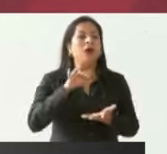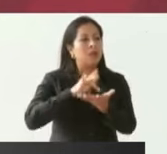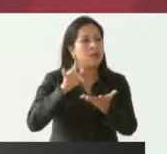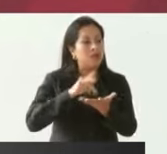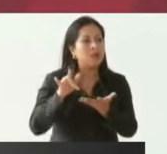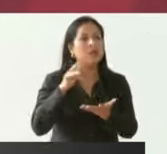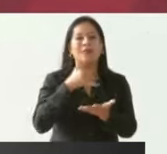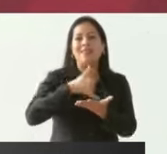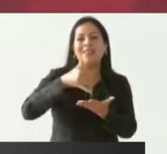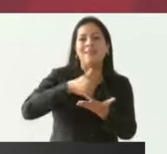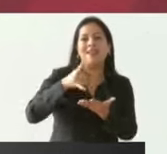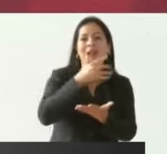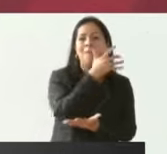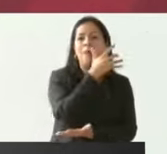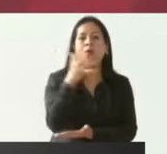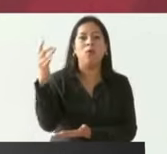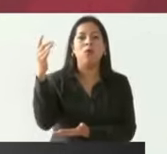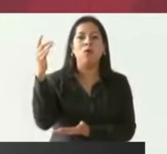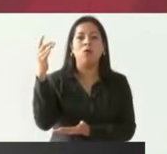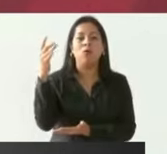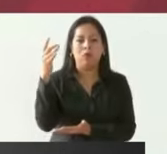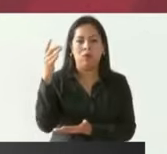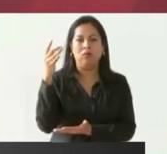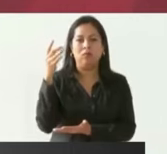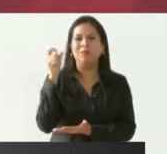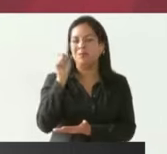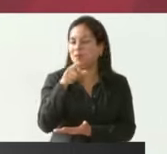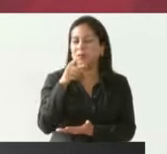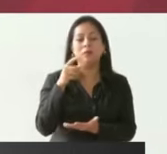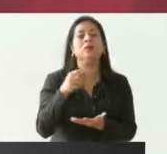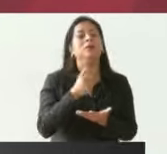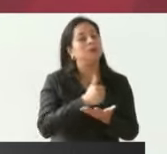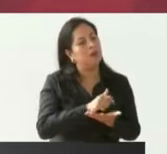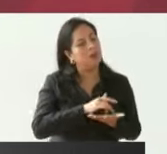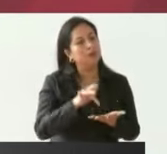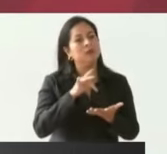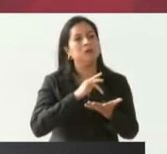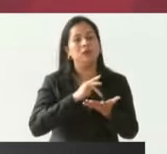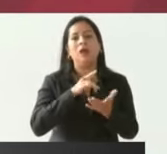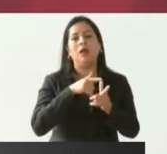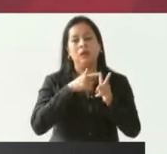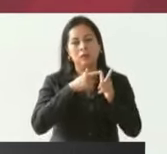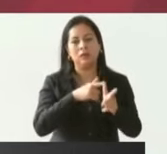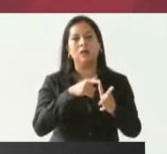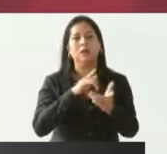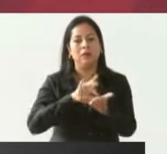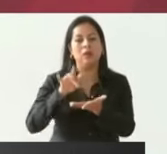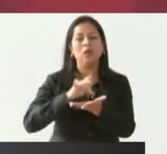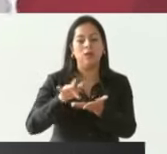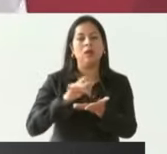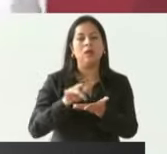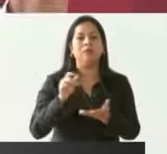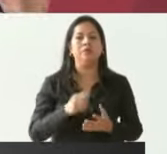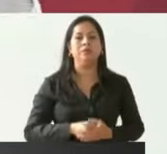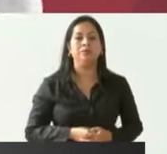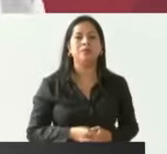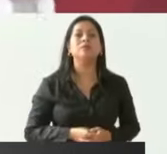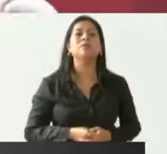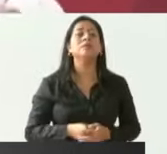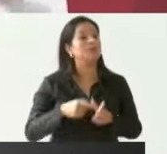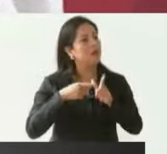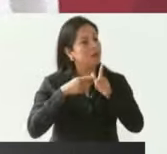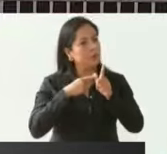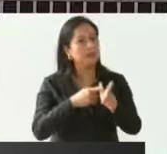productores del campo lo que es el procampo ya es producción para el bienestar y va a